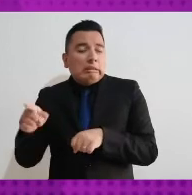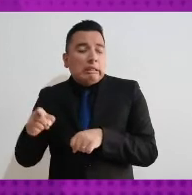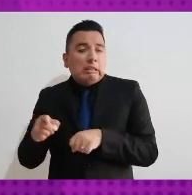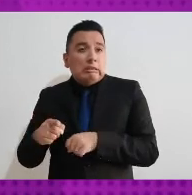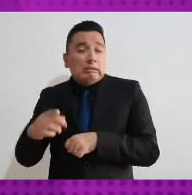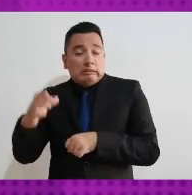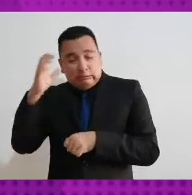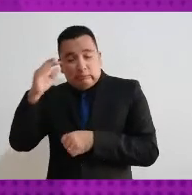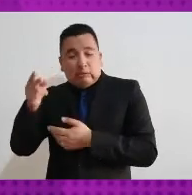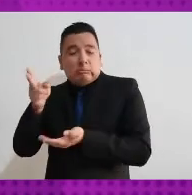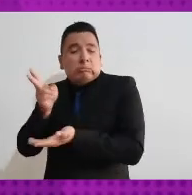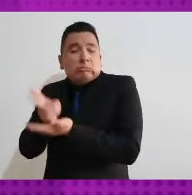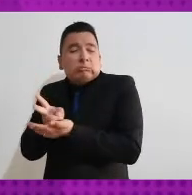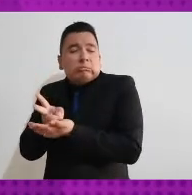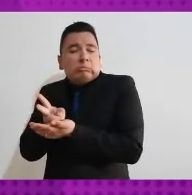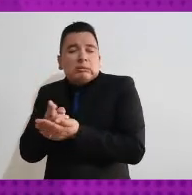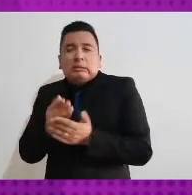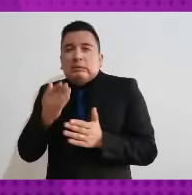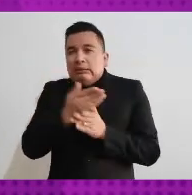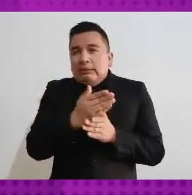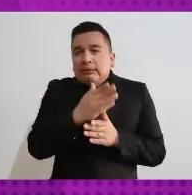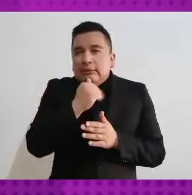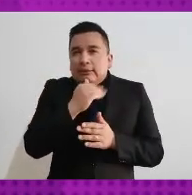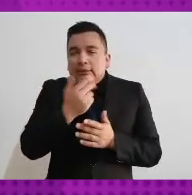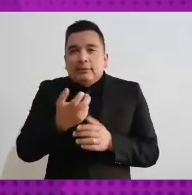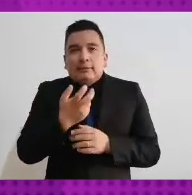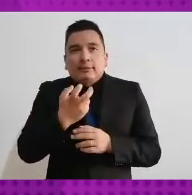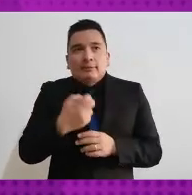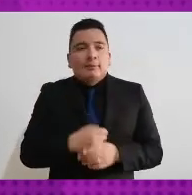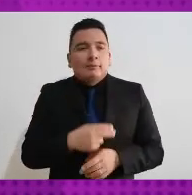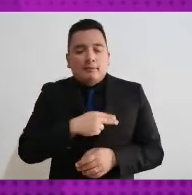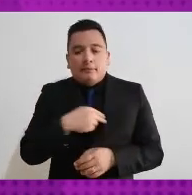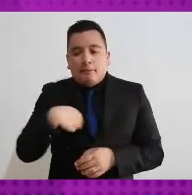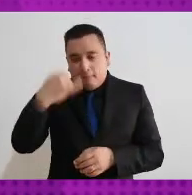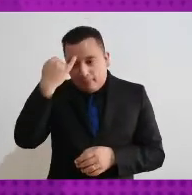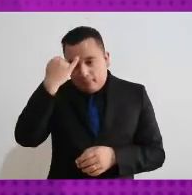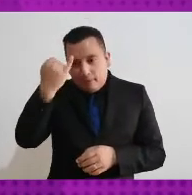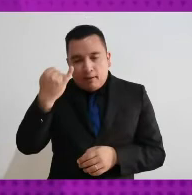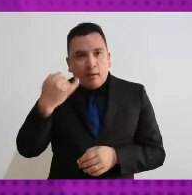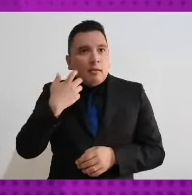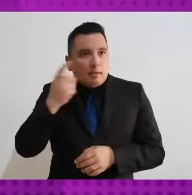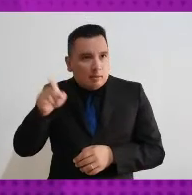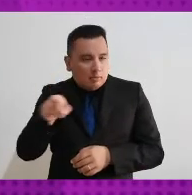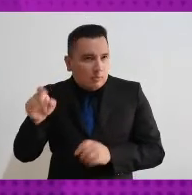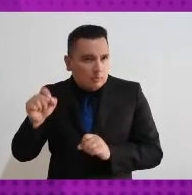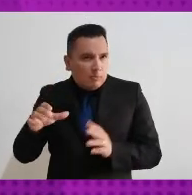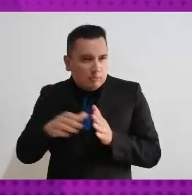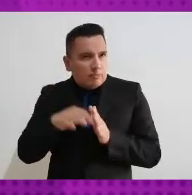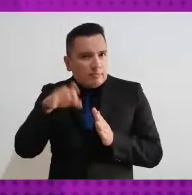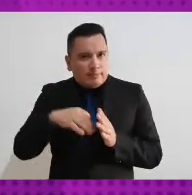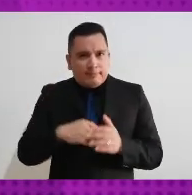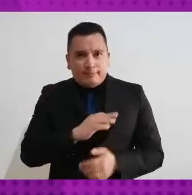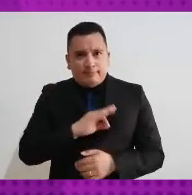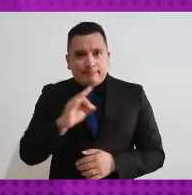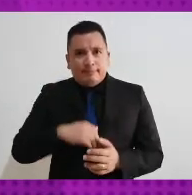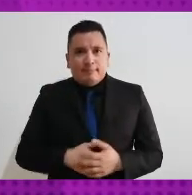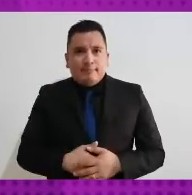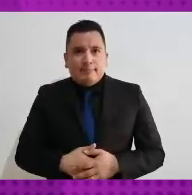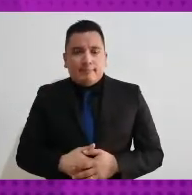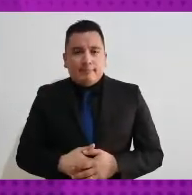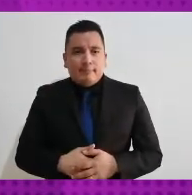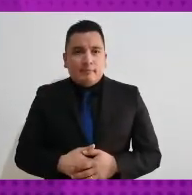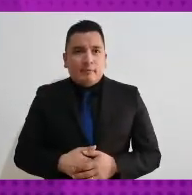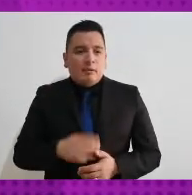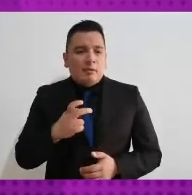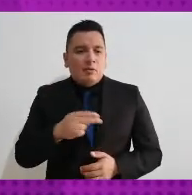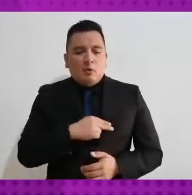impida acudir a sus casillas para votar creo que ese es un tema de inclusión realmente de vanguardia